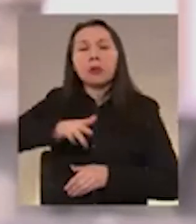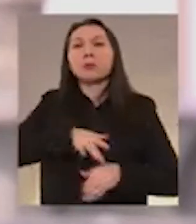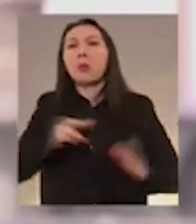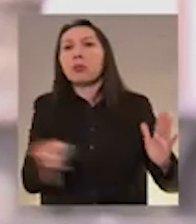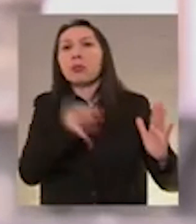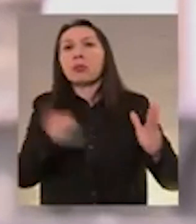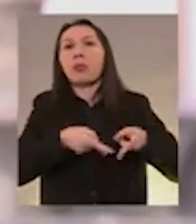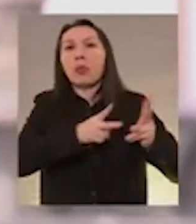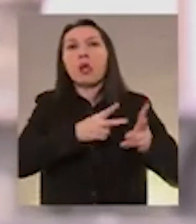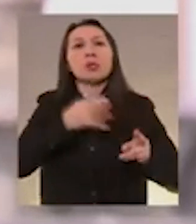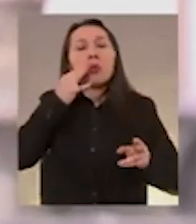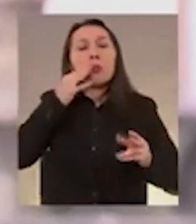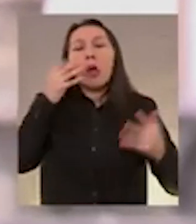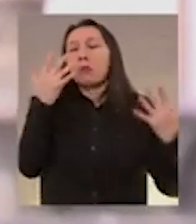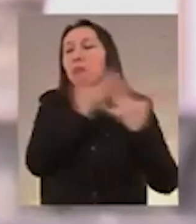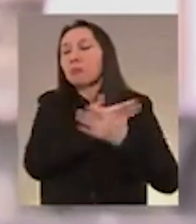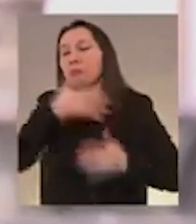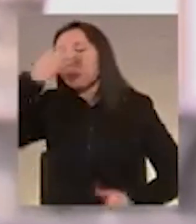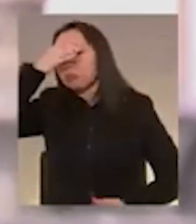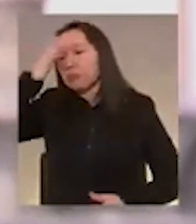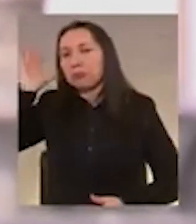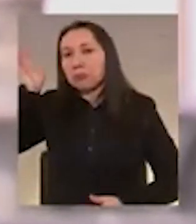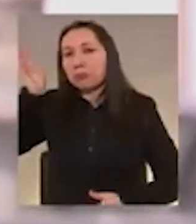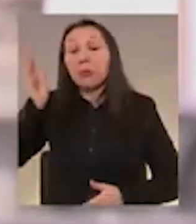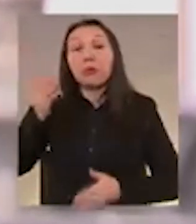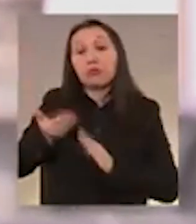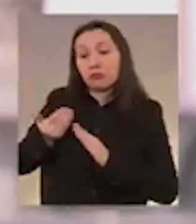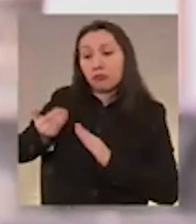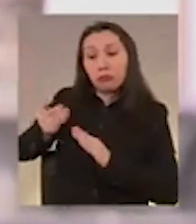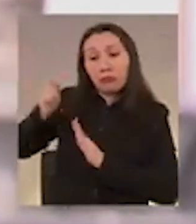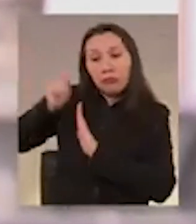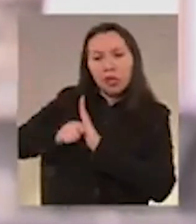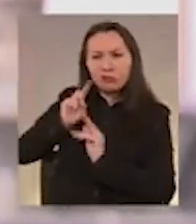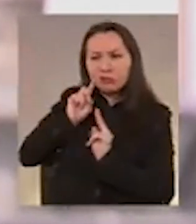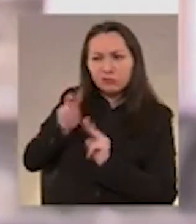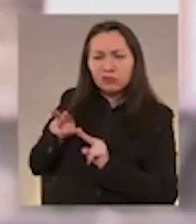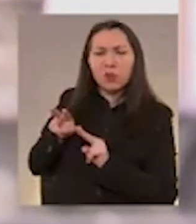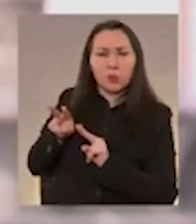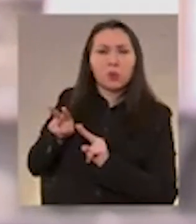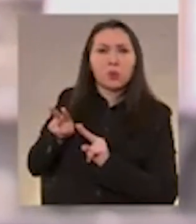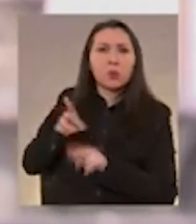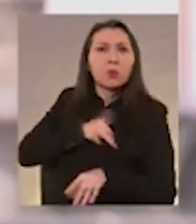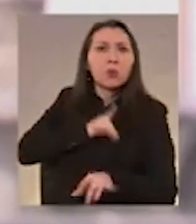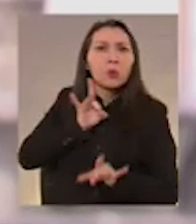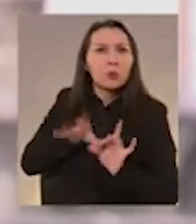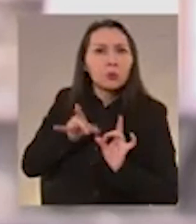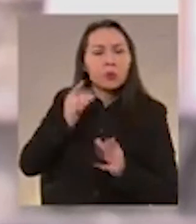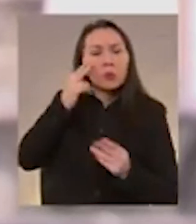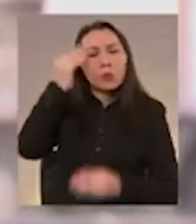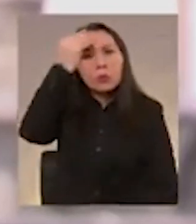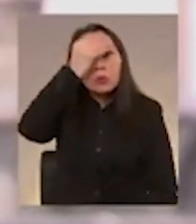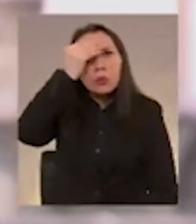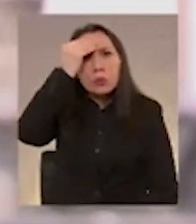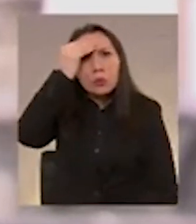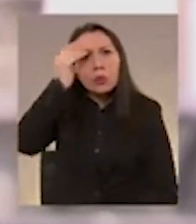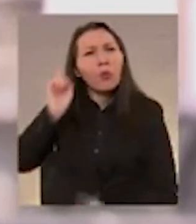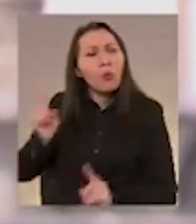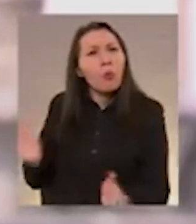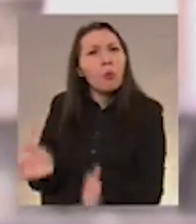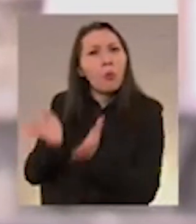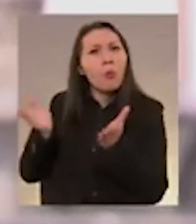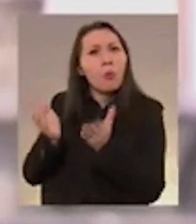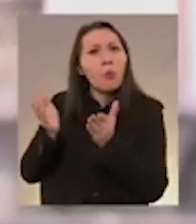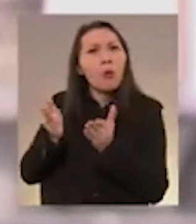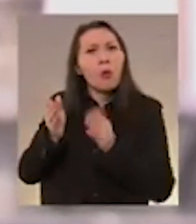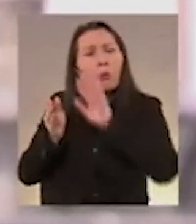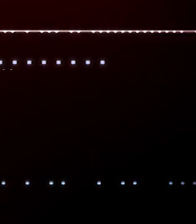La senadora Isabel Allende, hija del derrocado presidente chileno Salvador Allende, trató de hacer un ejercicio de memoria, pero se quebró